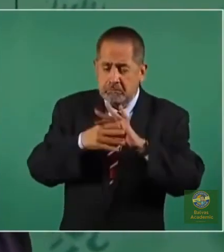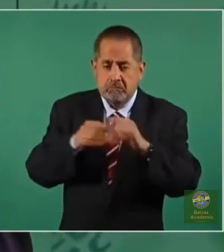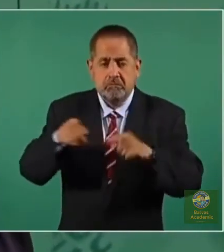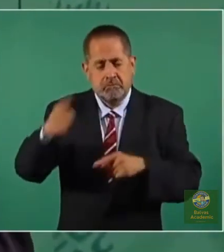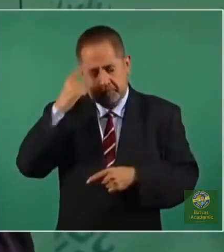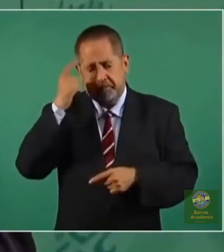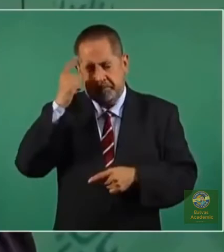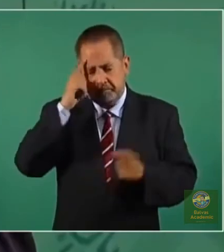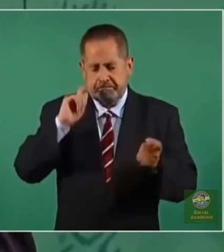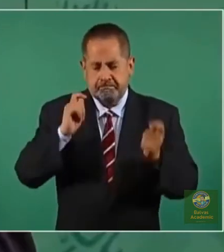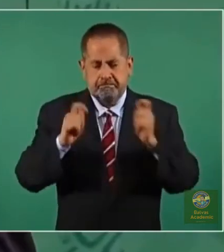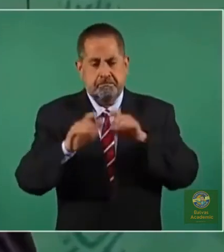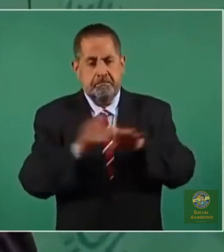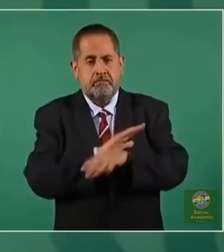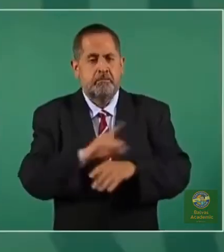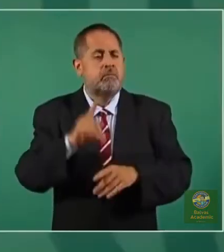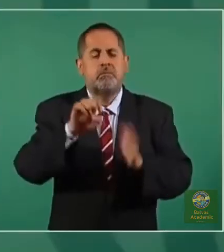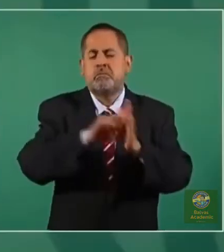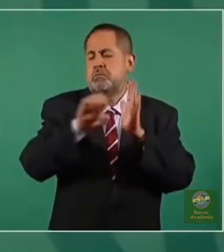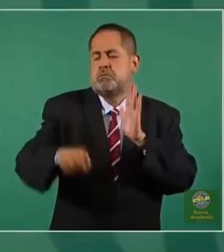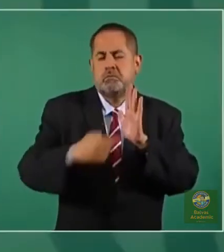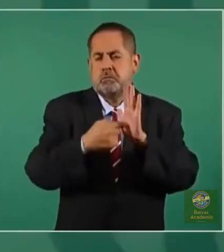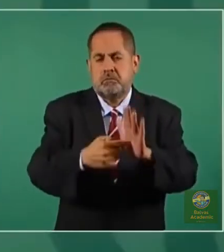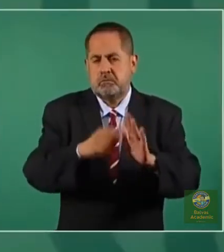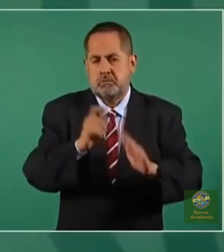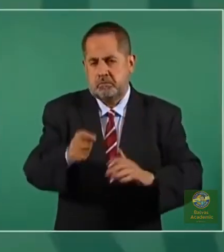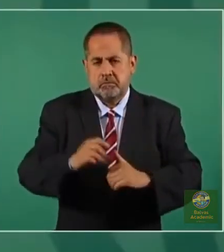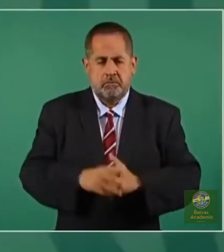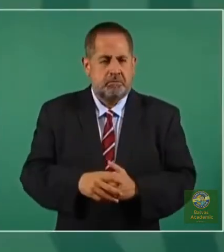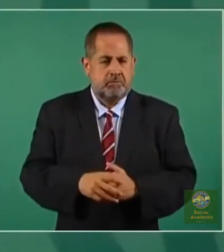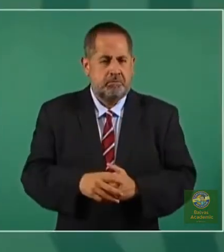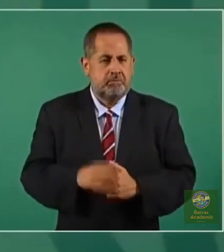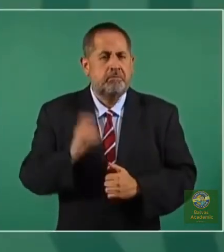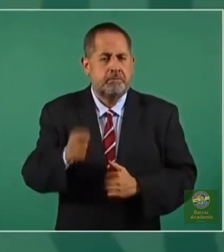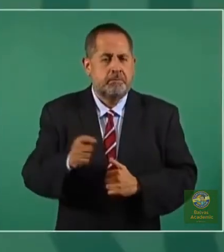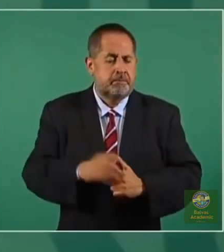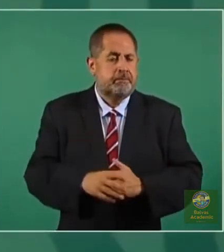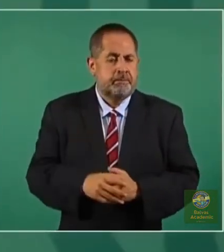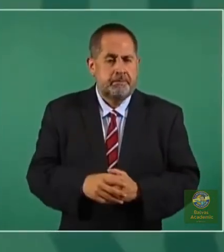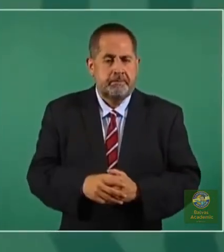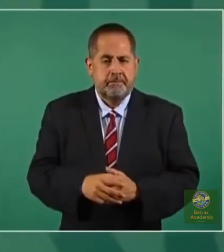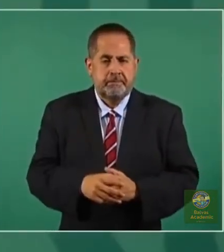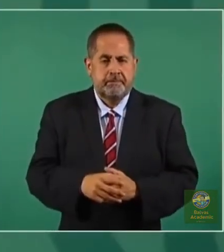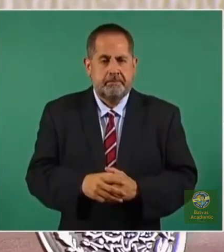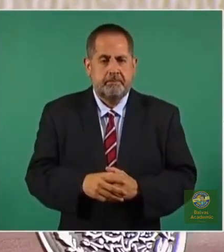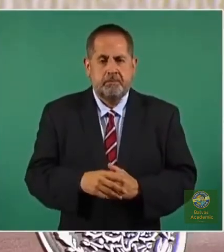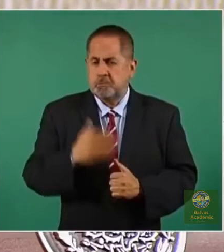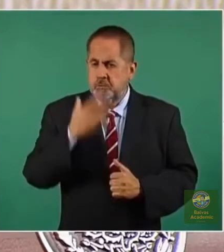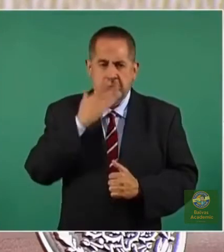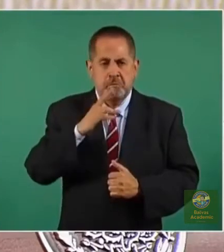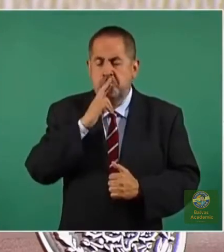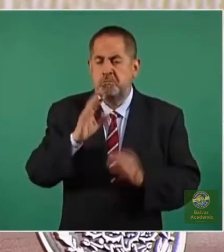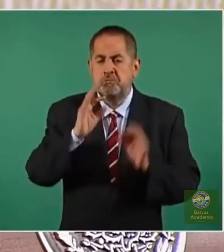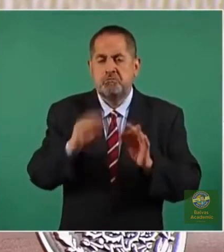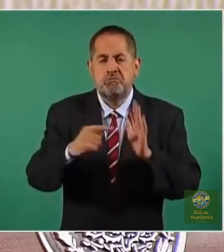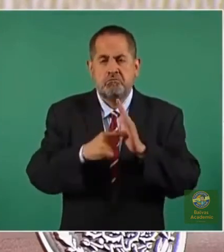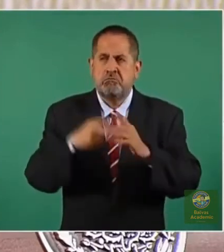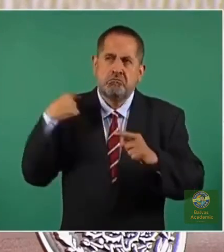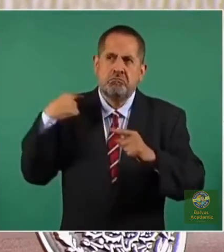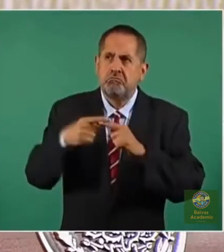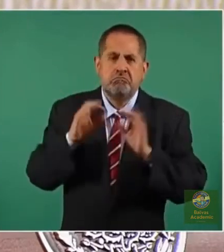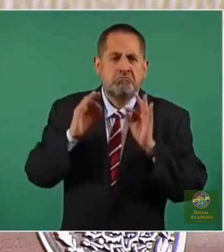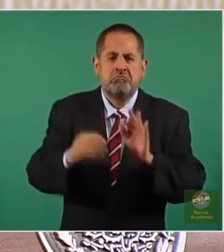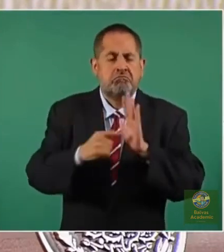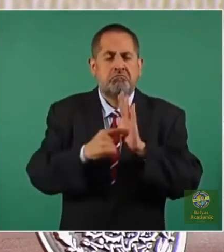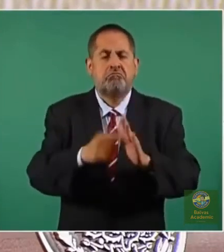mejorar mucho la educación. Yo pongo un ejemplo de algo que ha dado resultado con el tiempo,